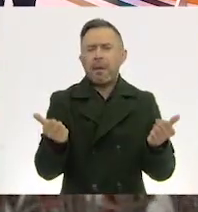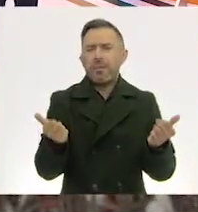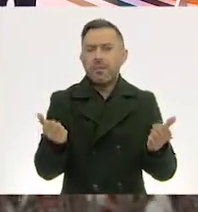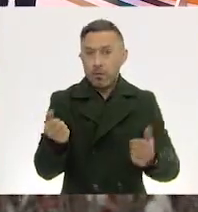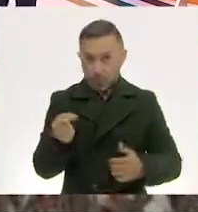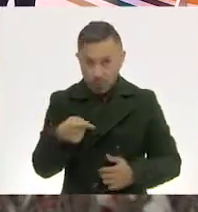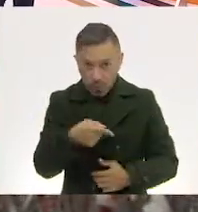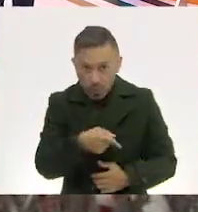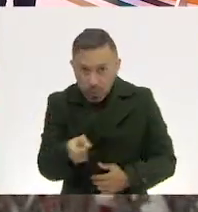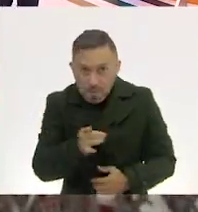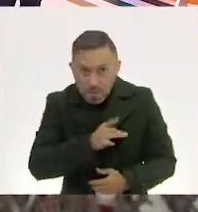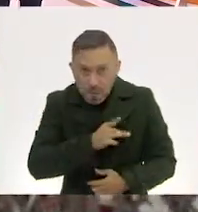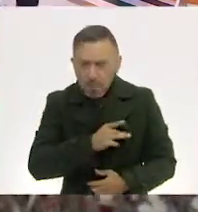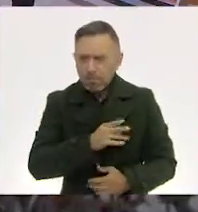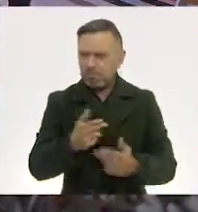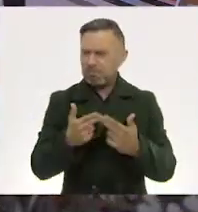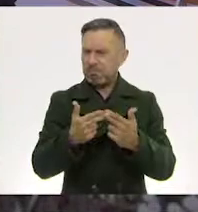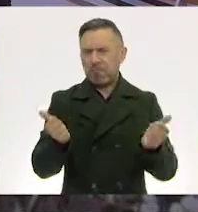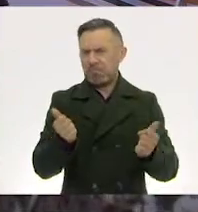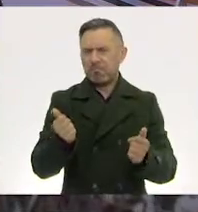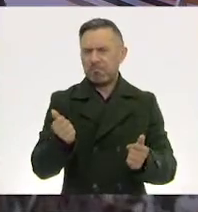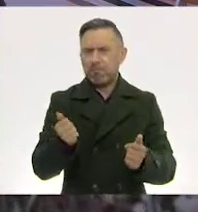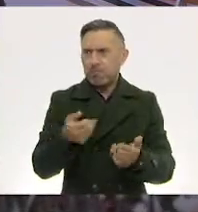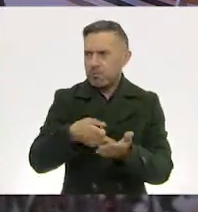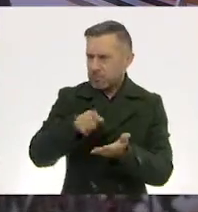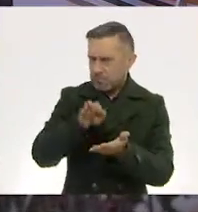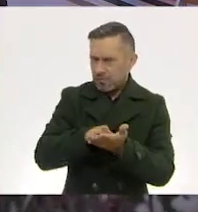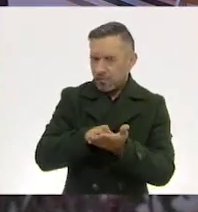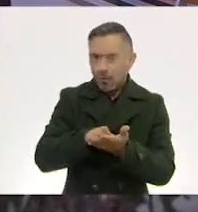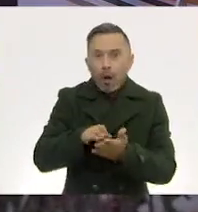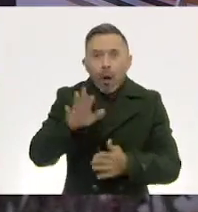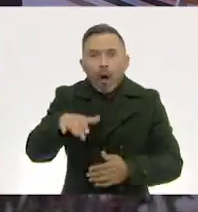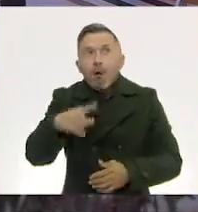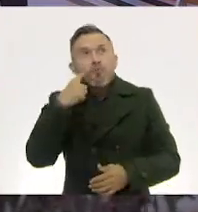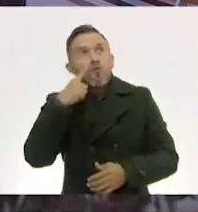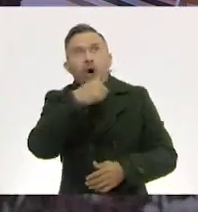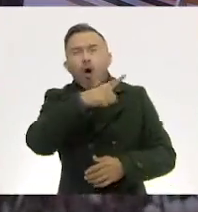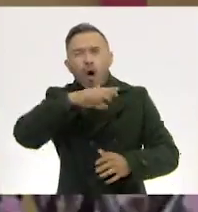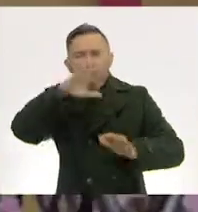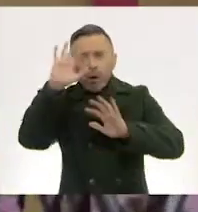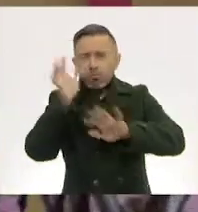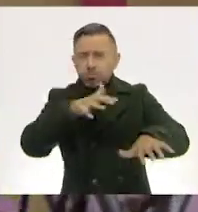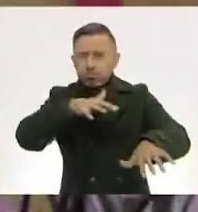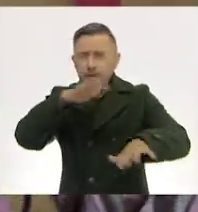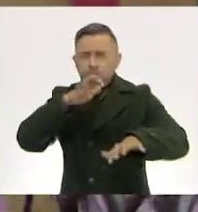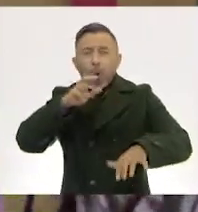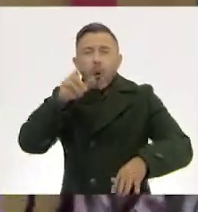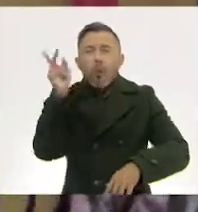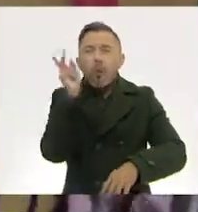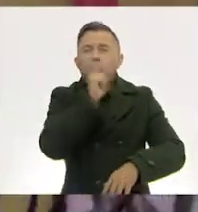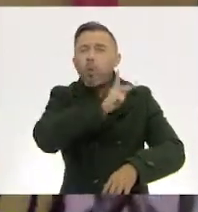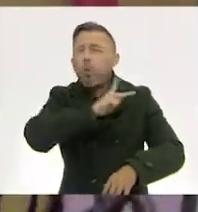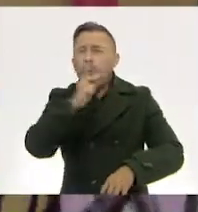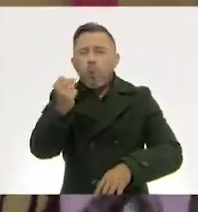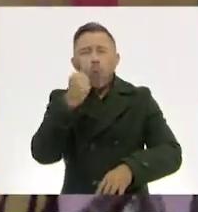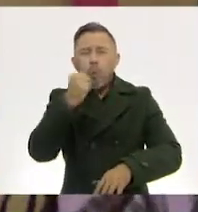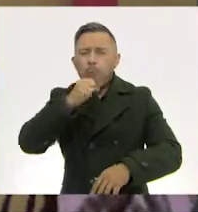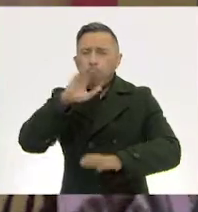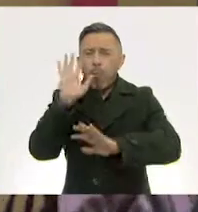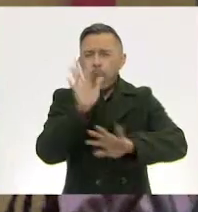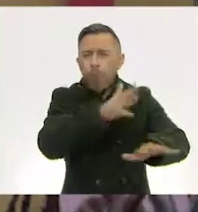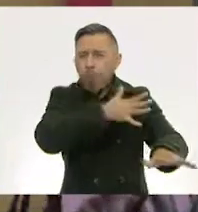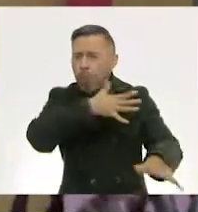ningún miedoso Una tormenta Una tormenta de viento Y